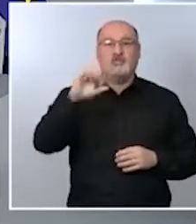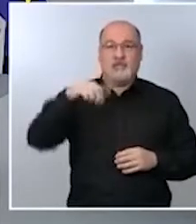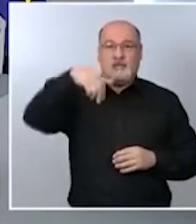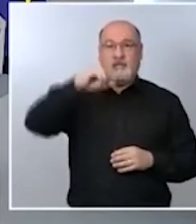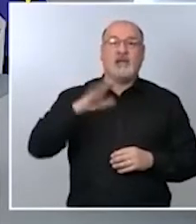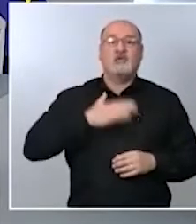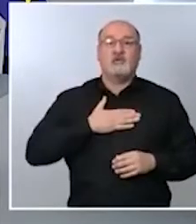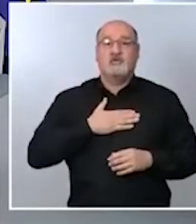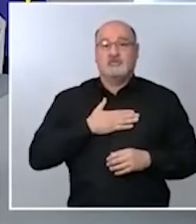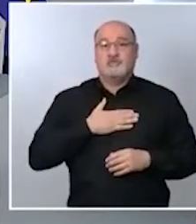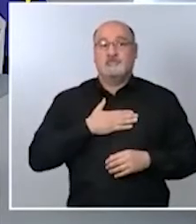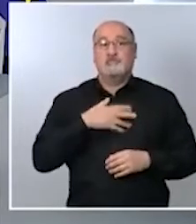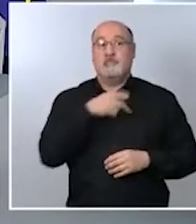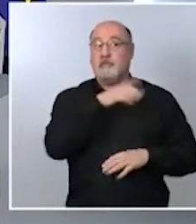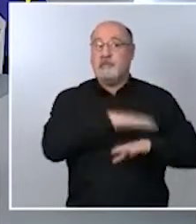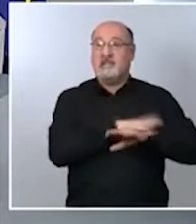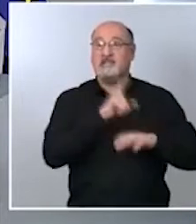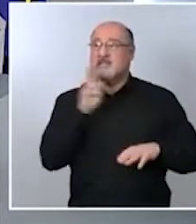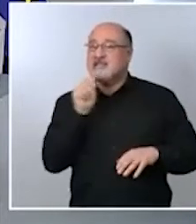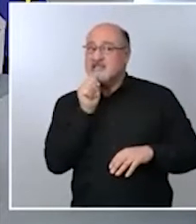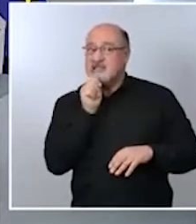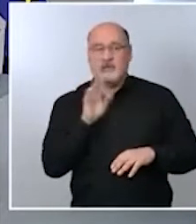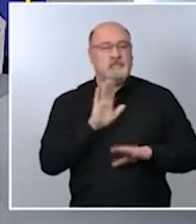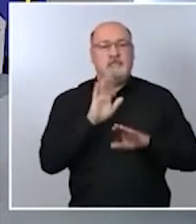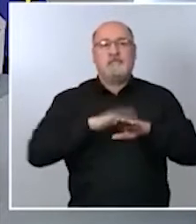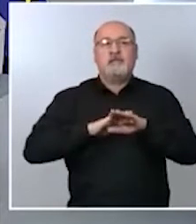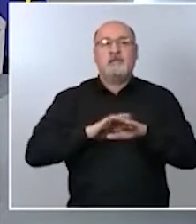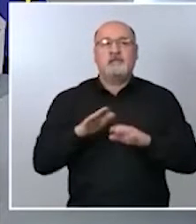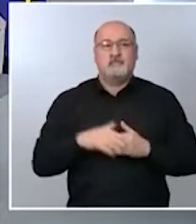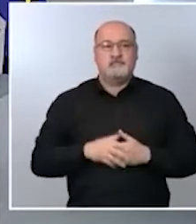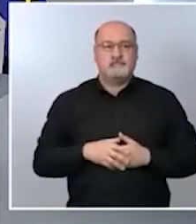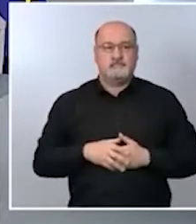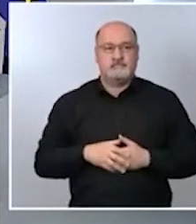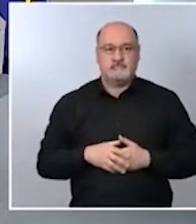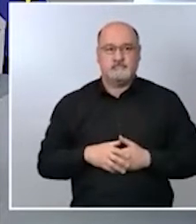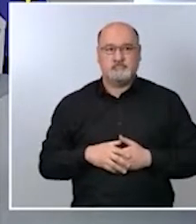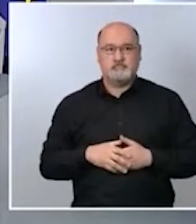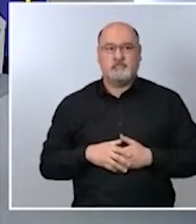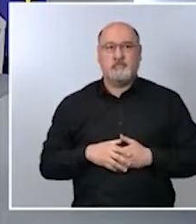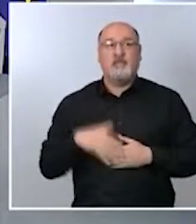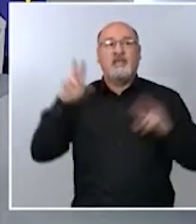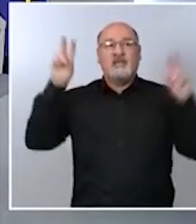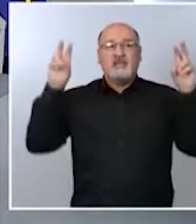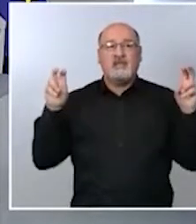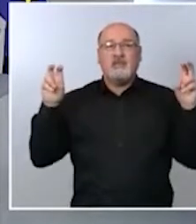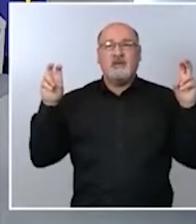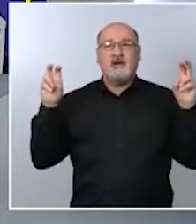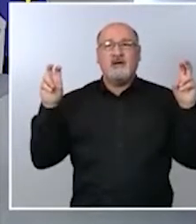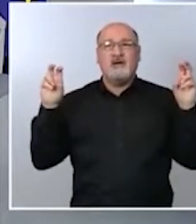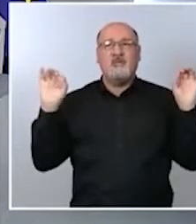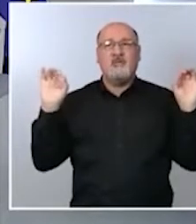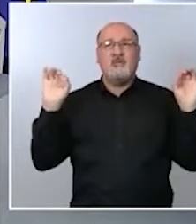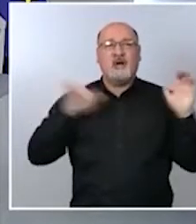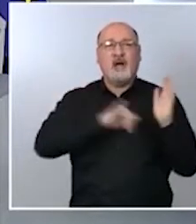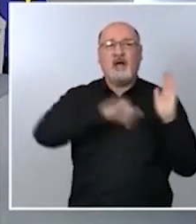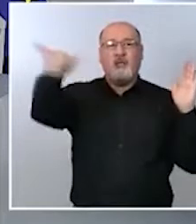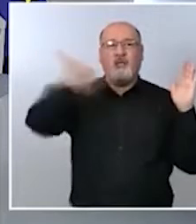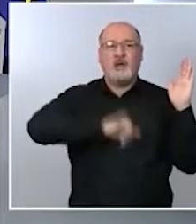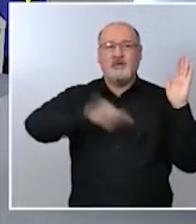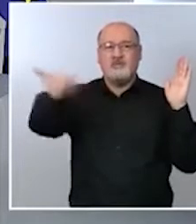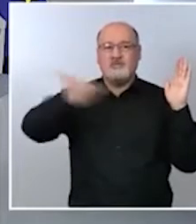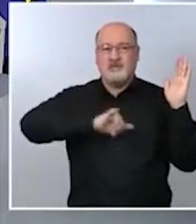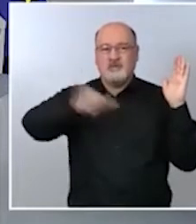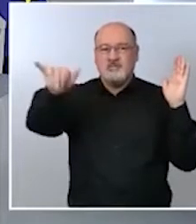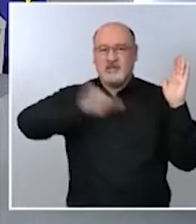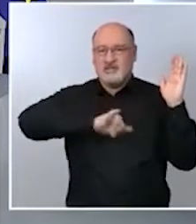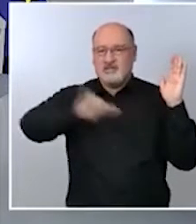ministro ¿no? Bien, perdón Sobre la información de los vuelos creo que antes lo había comentado fundamentalmente se